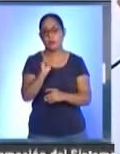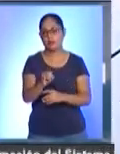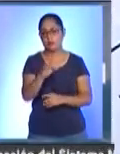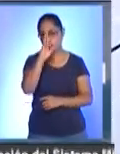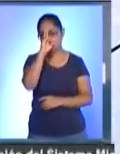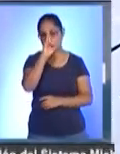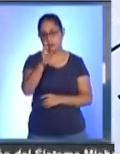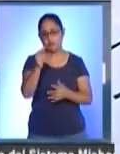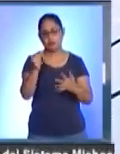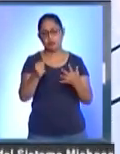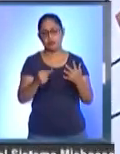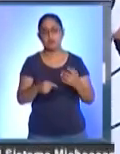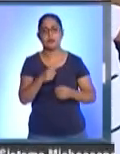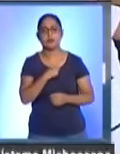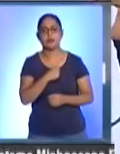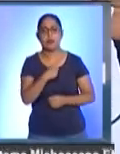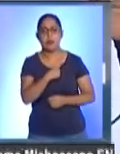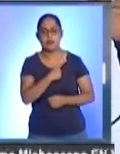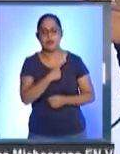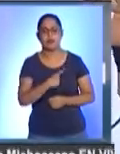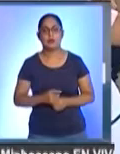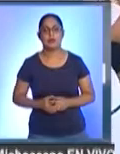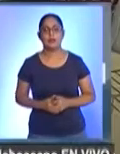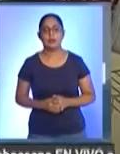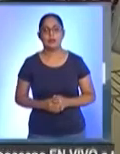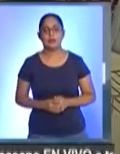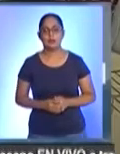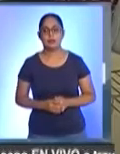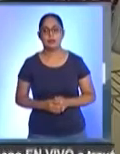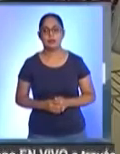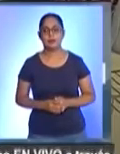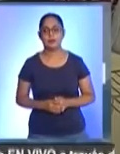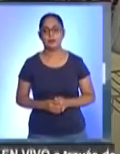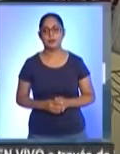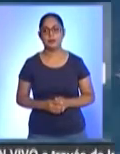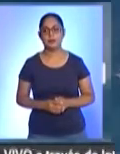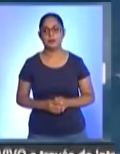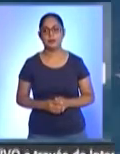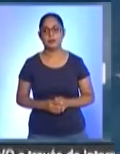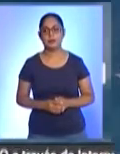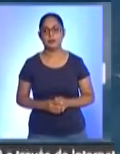implementadas en cada sede. SM Noticias, Gerardo Hernández.